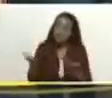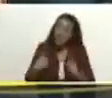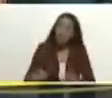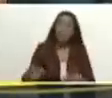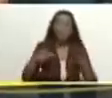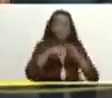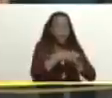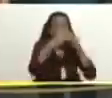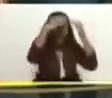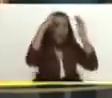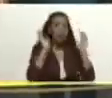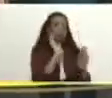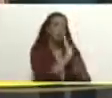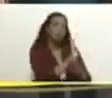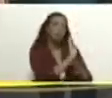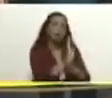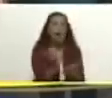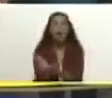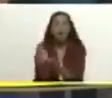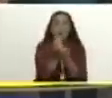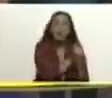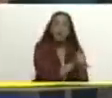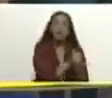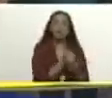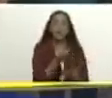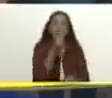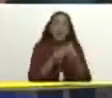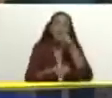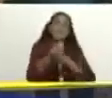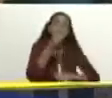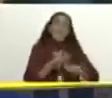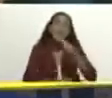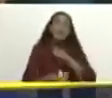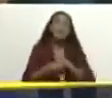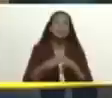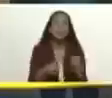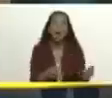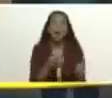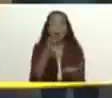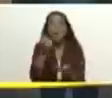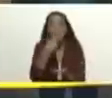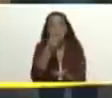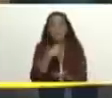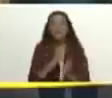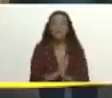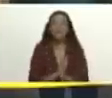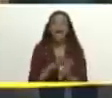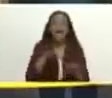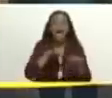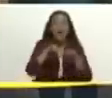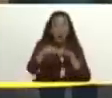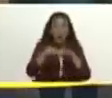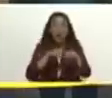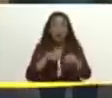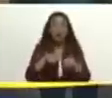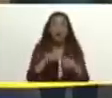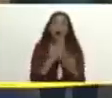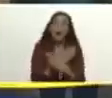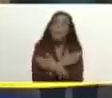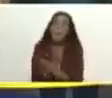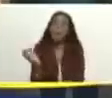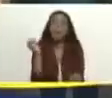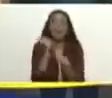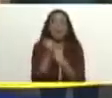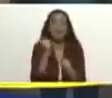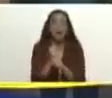nosotros presentes y nos ayudaron con alimentos y también con medicina así que el estado Cogedes presto a trabajar